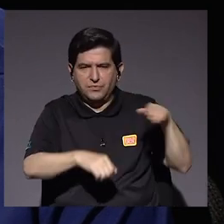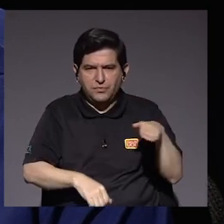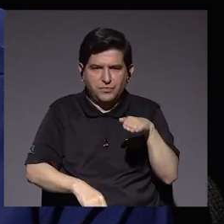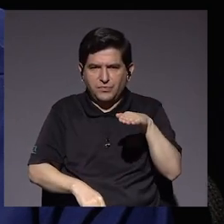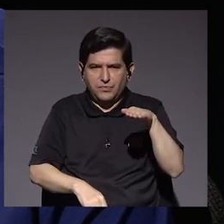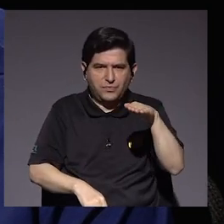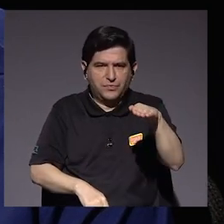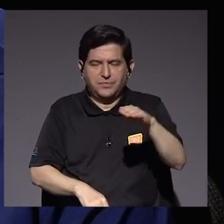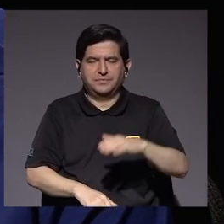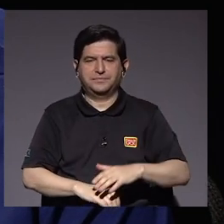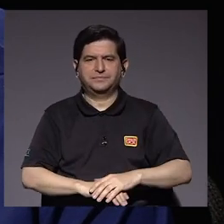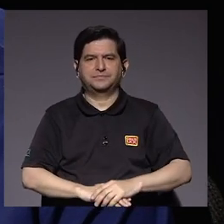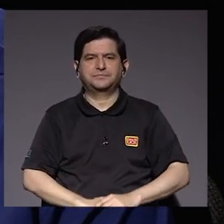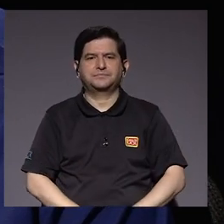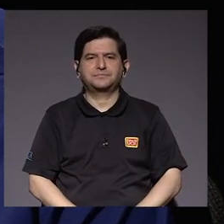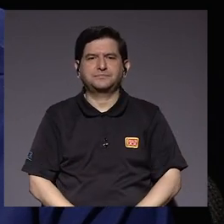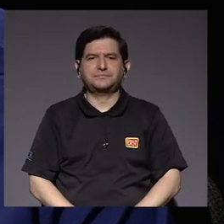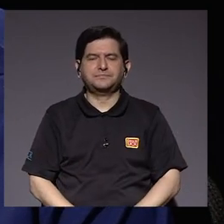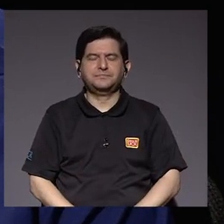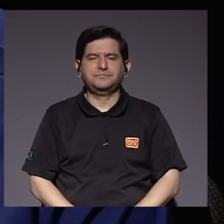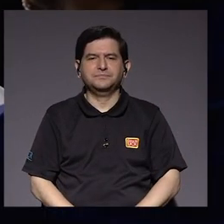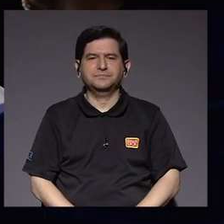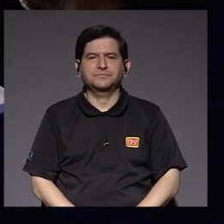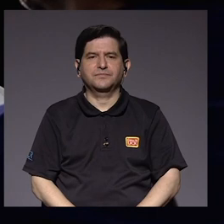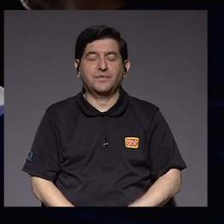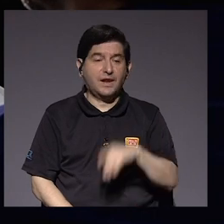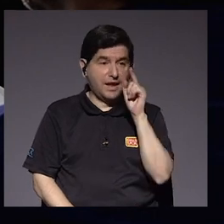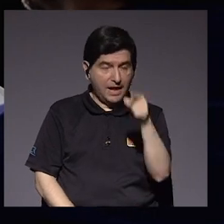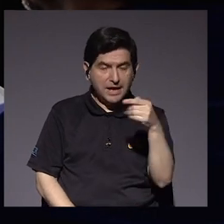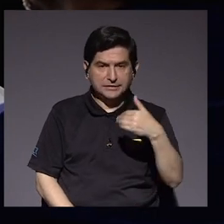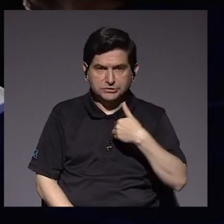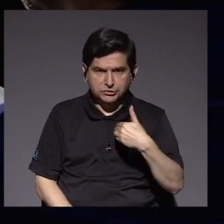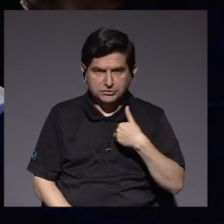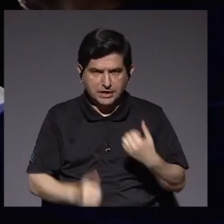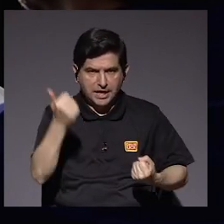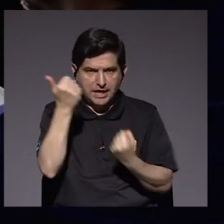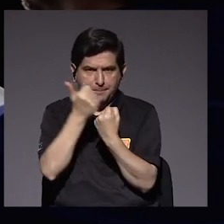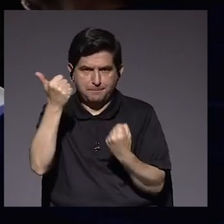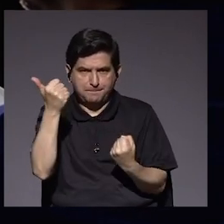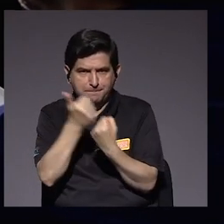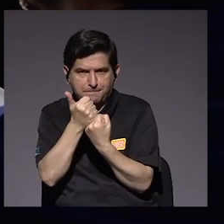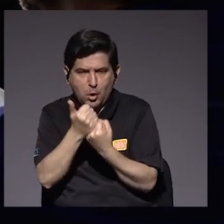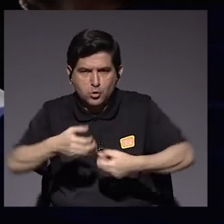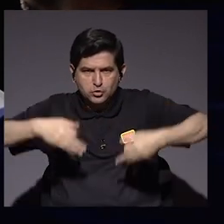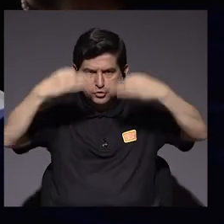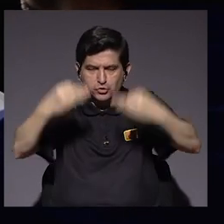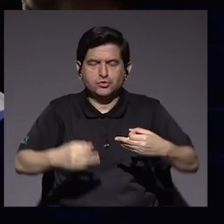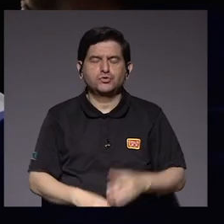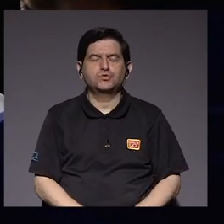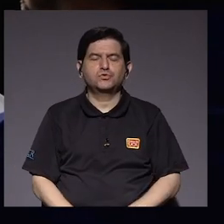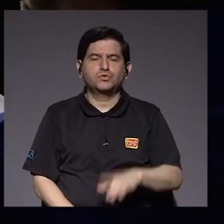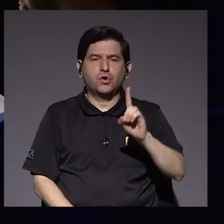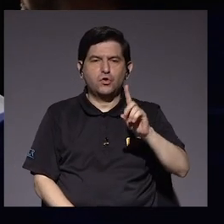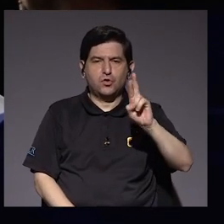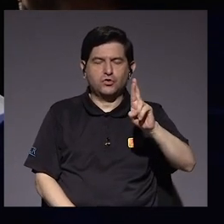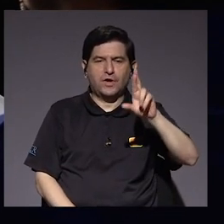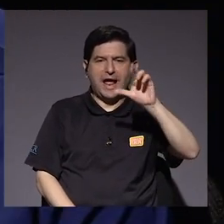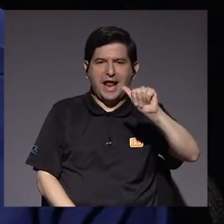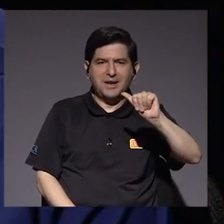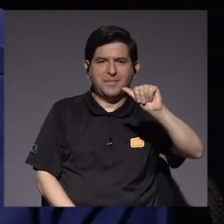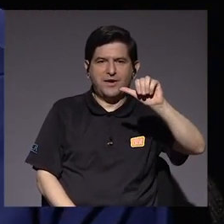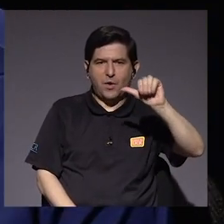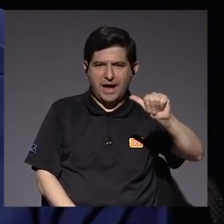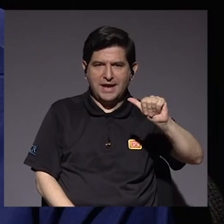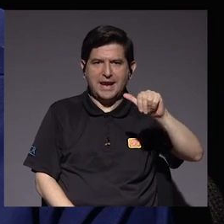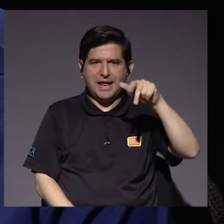sufrían envenenamientos por mordeduras de serpiente en el país. Ellos tuvieron el apoyo decidido del doctor Álvaro Aguilar Peralta,